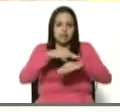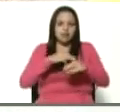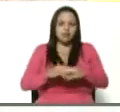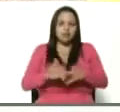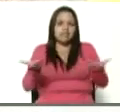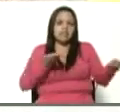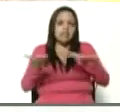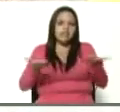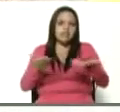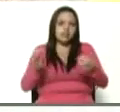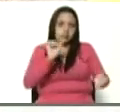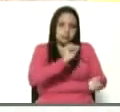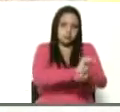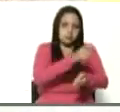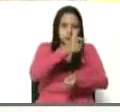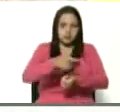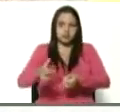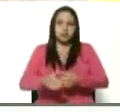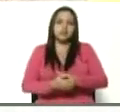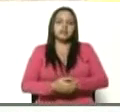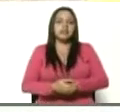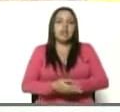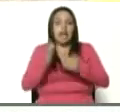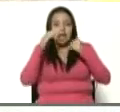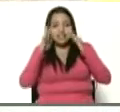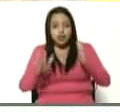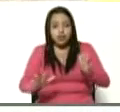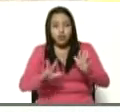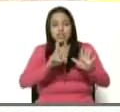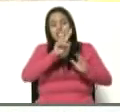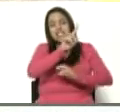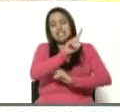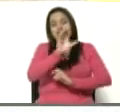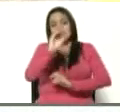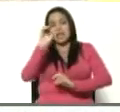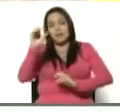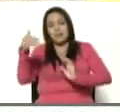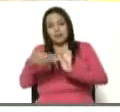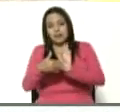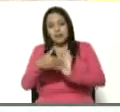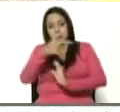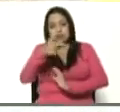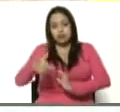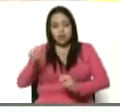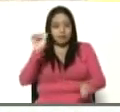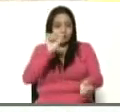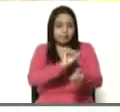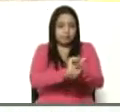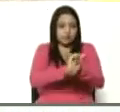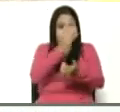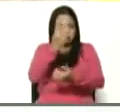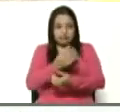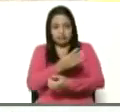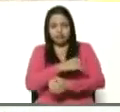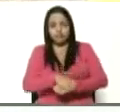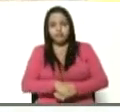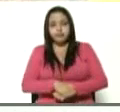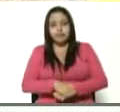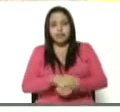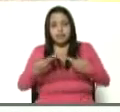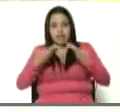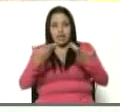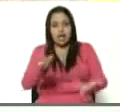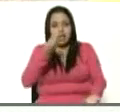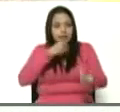Servicio Penitenciario, donde atiende a casi 100 mil privados de libertad. Se le da su alimento.